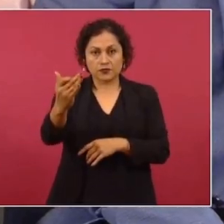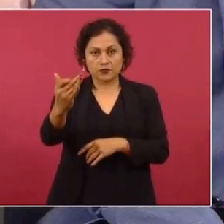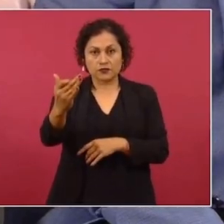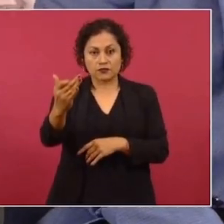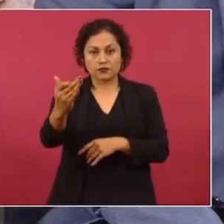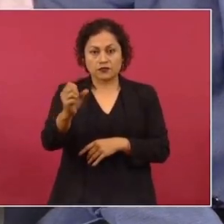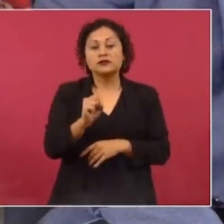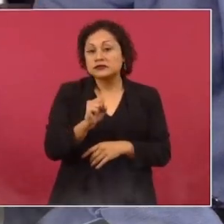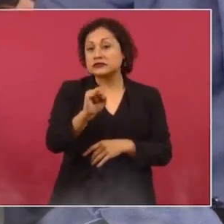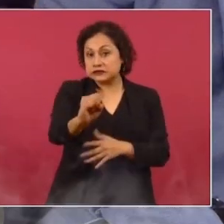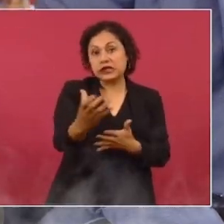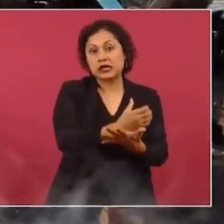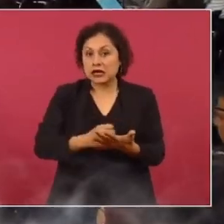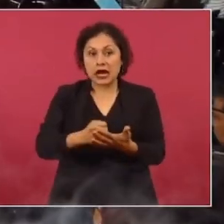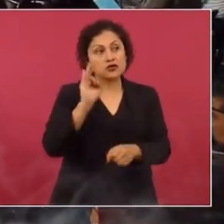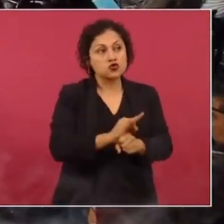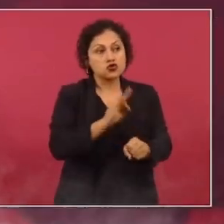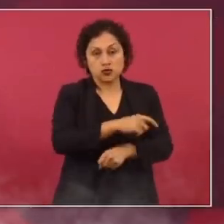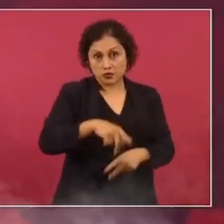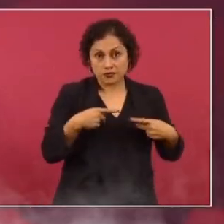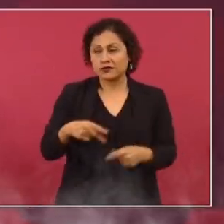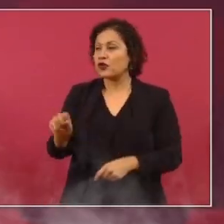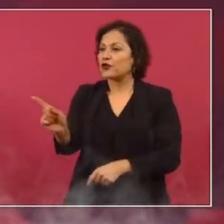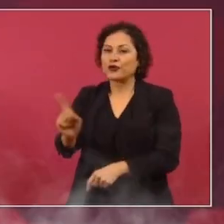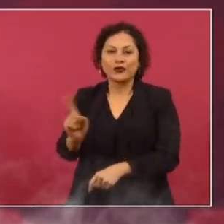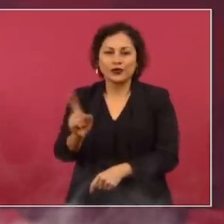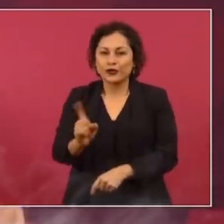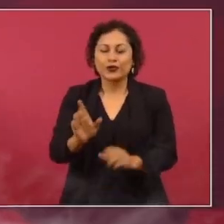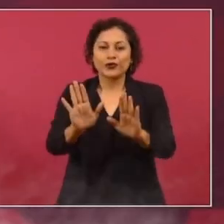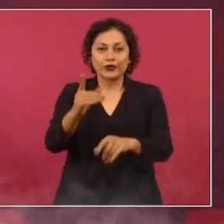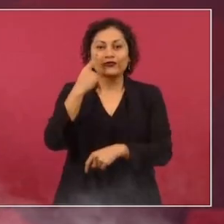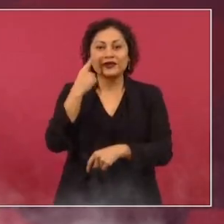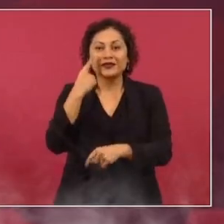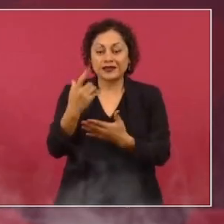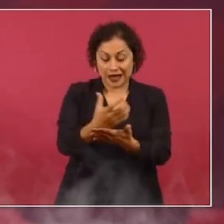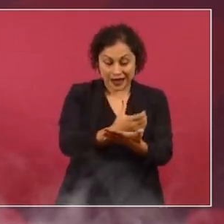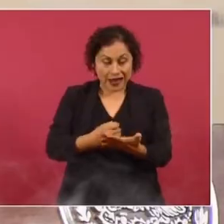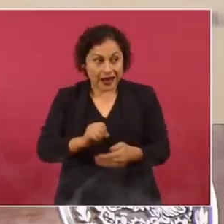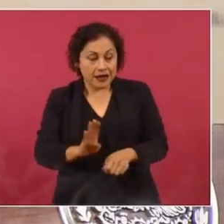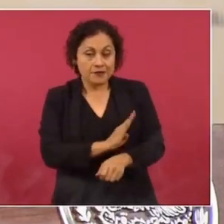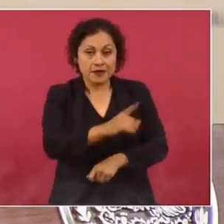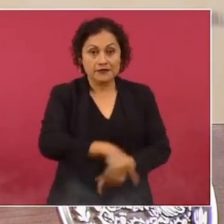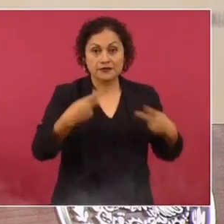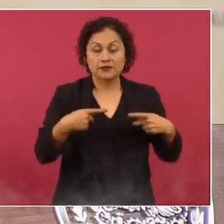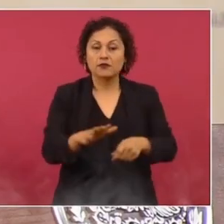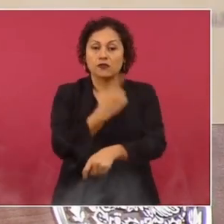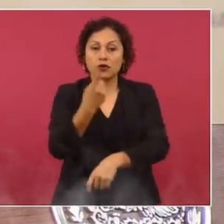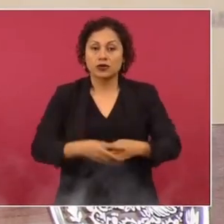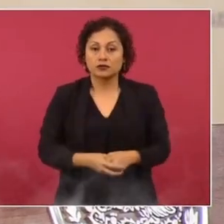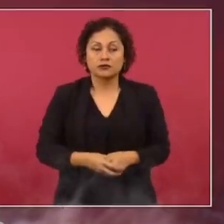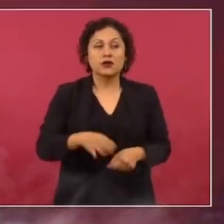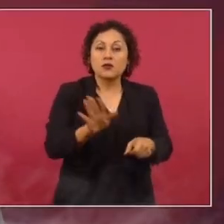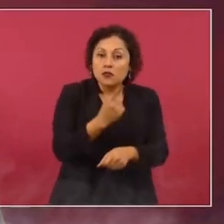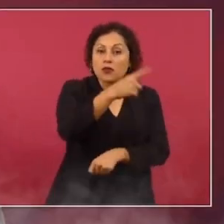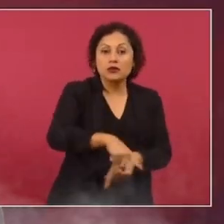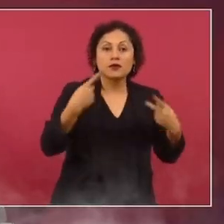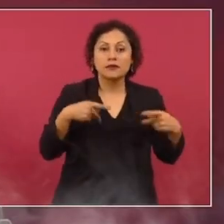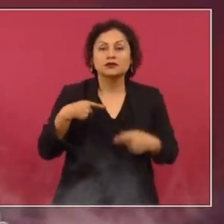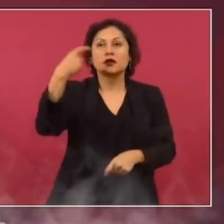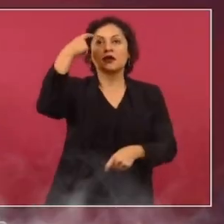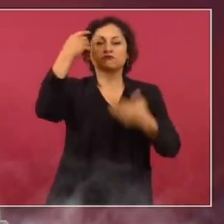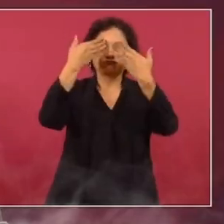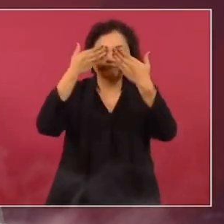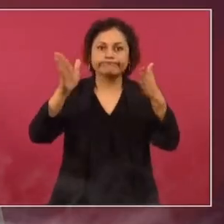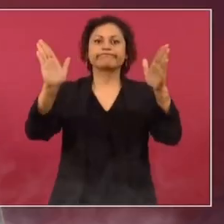logros para la ciudadanía. No, no, no. Se han obtenido logros porque el pueblo ha despertado, ha tomado